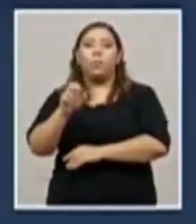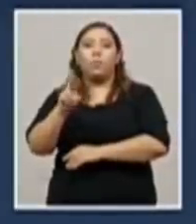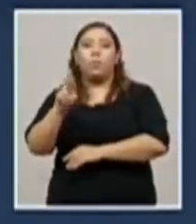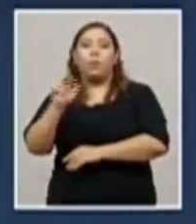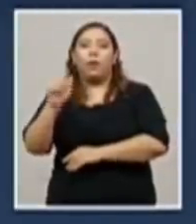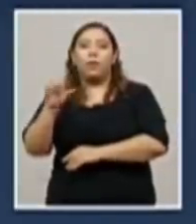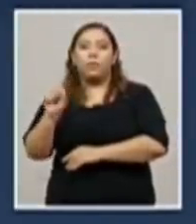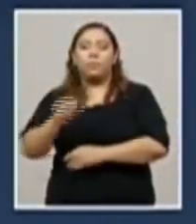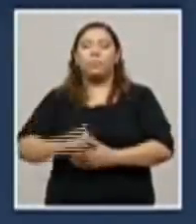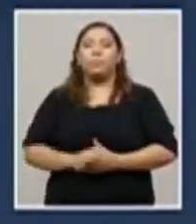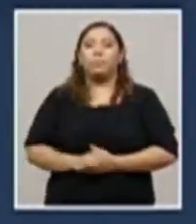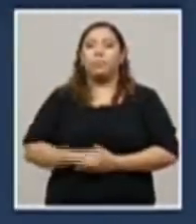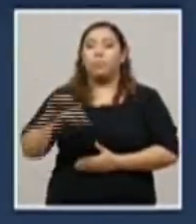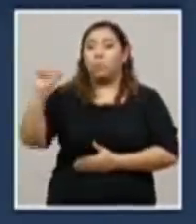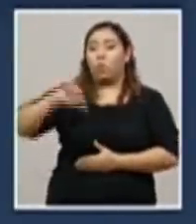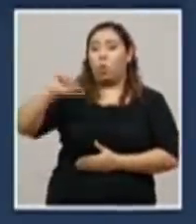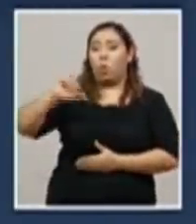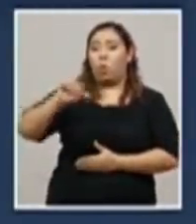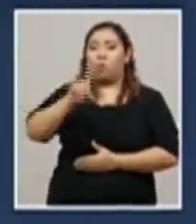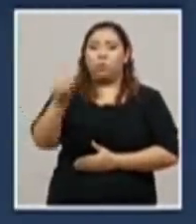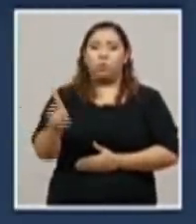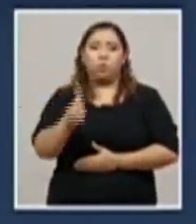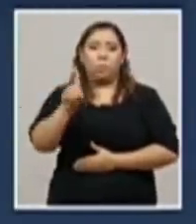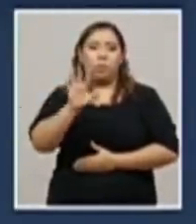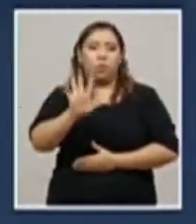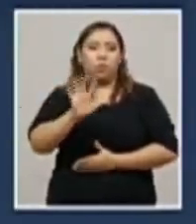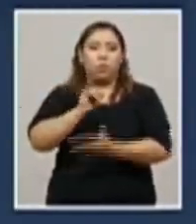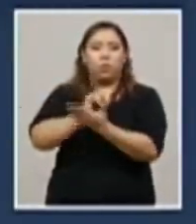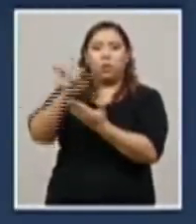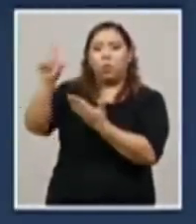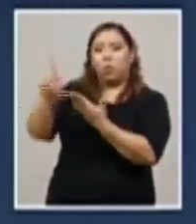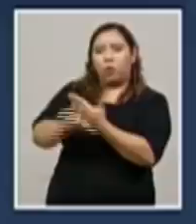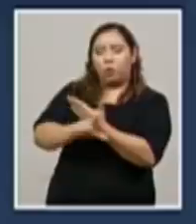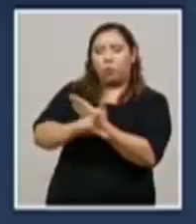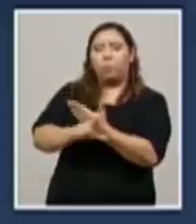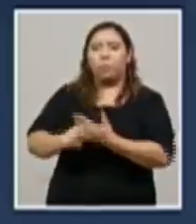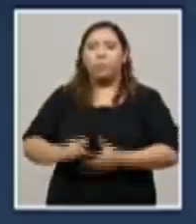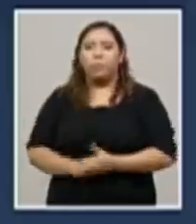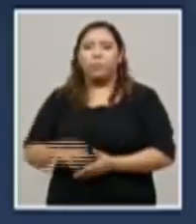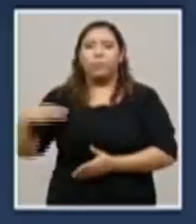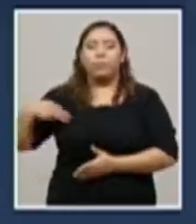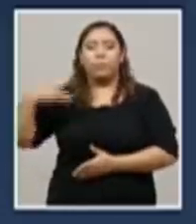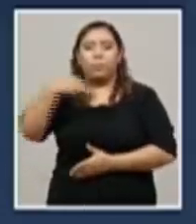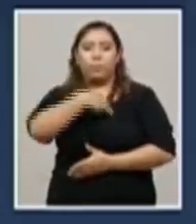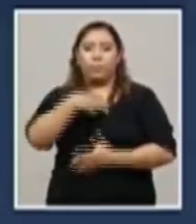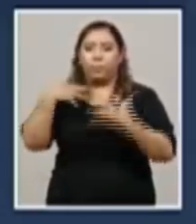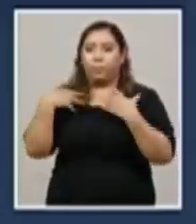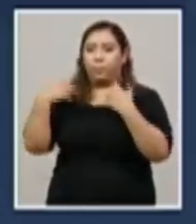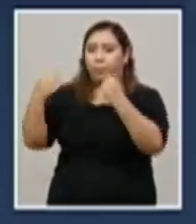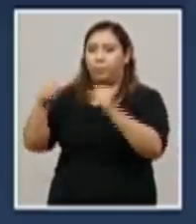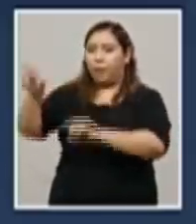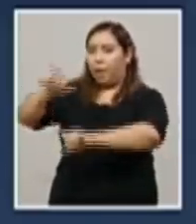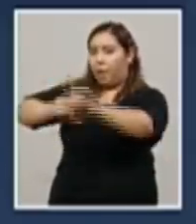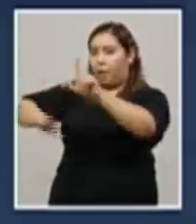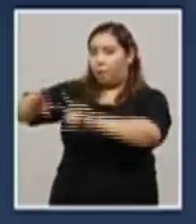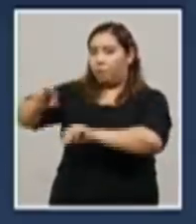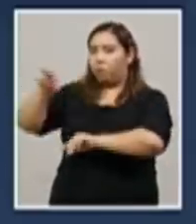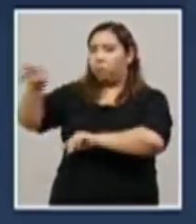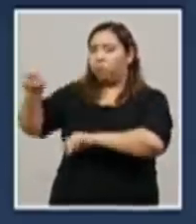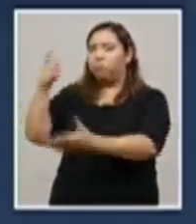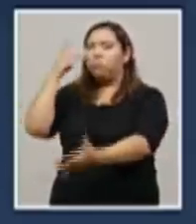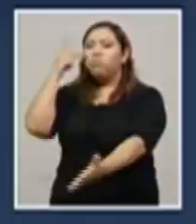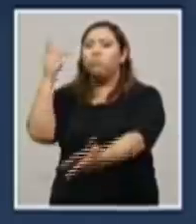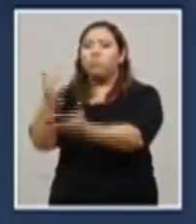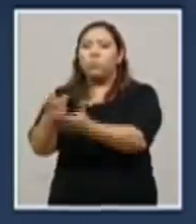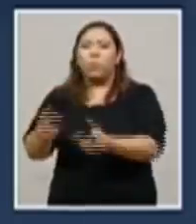Hoy, domingo, 5 de julio del 2020, el Laboratorio Nacional de Virología ha procesado